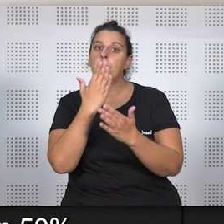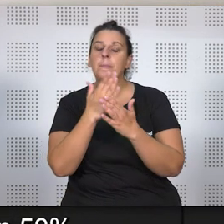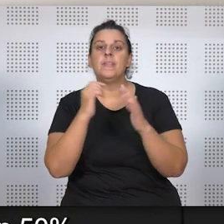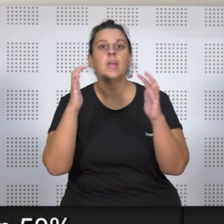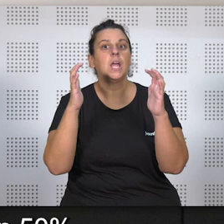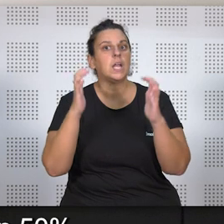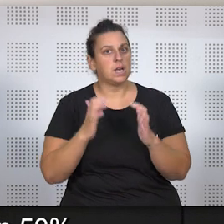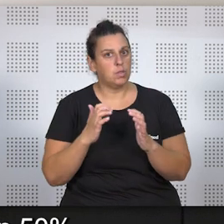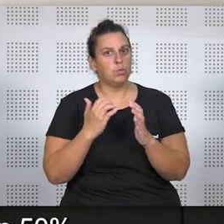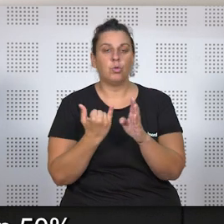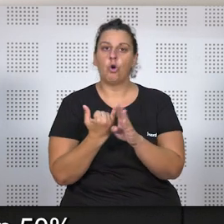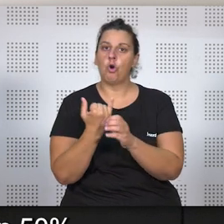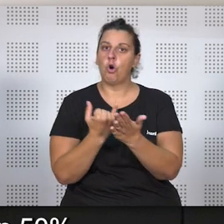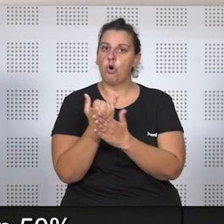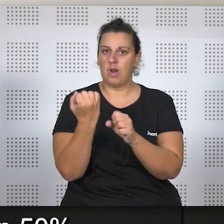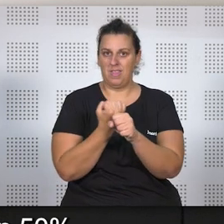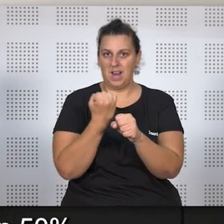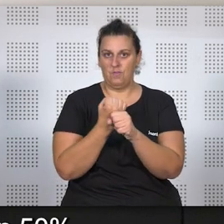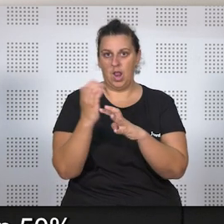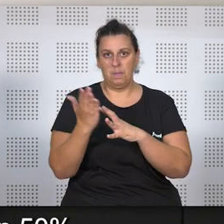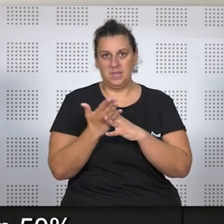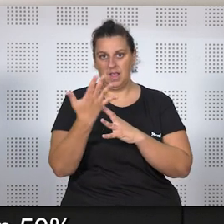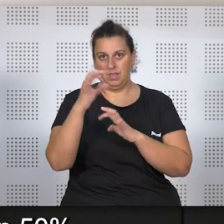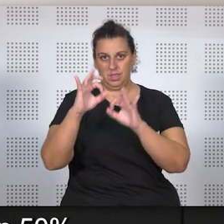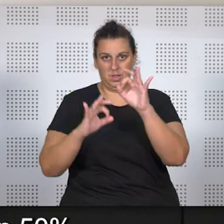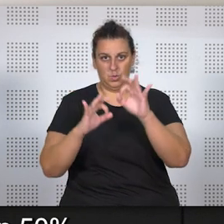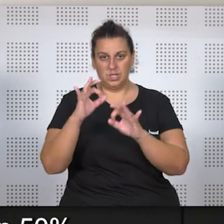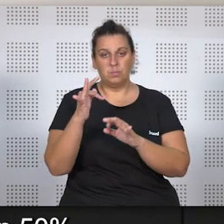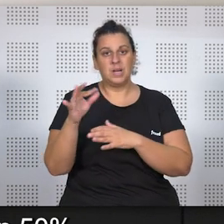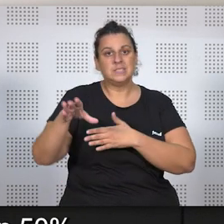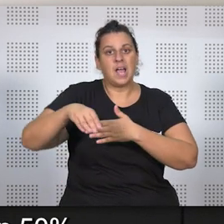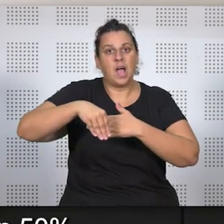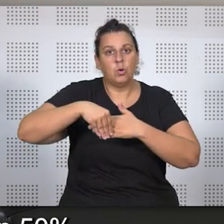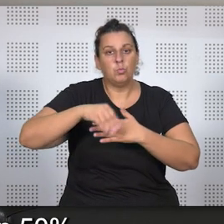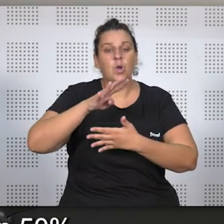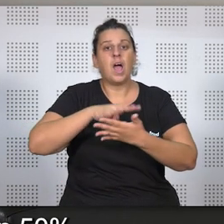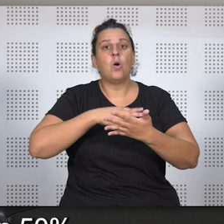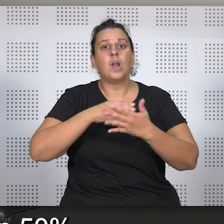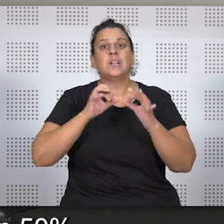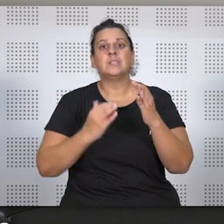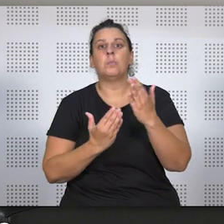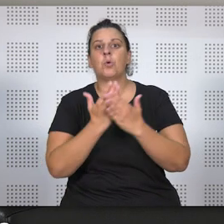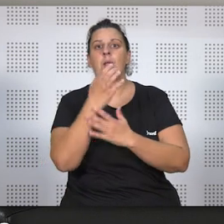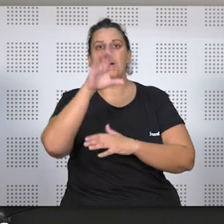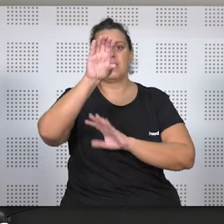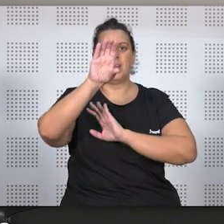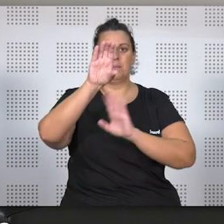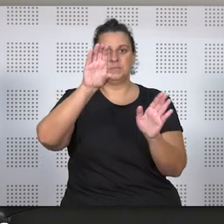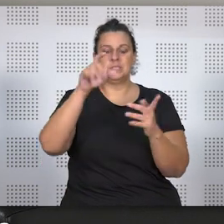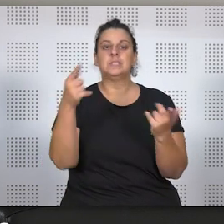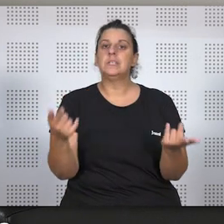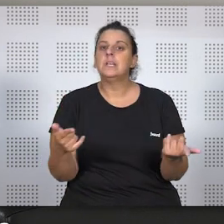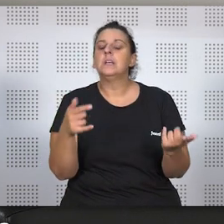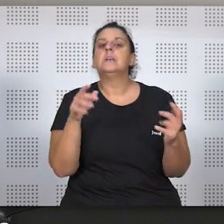reducción de su jornada en un 50% y además acumulándola en horario exclusivamente matutino. Se daban las